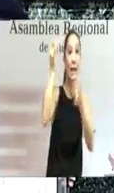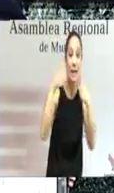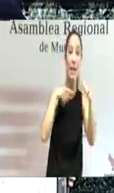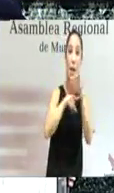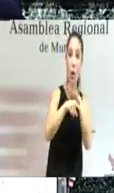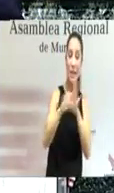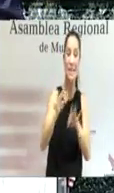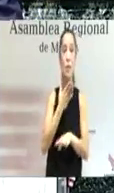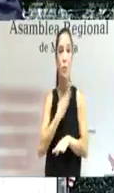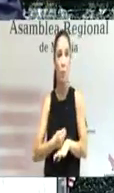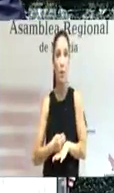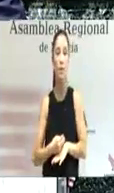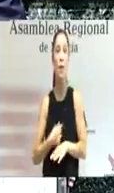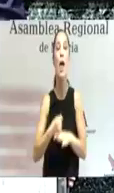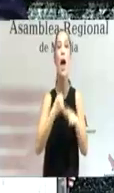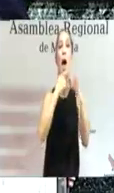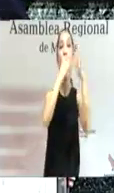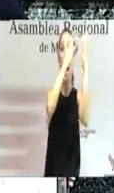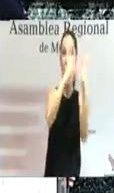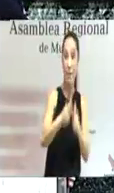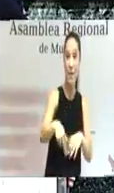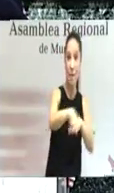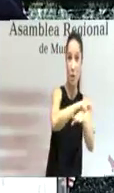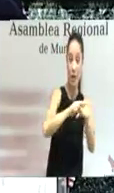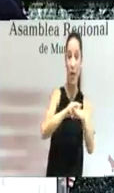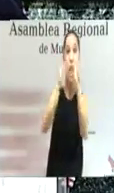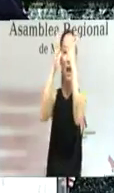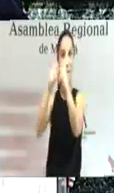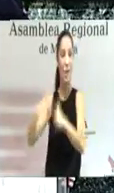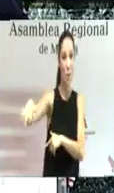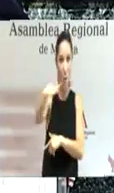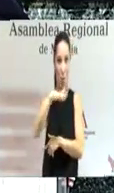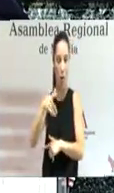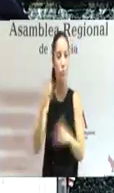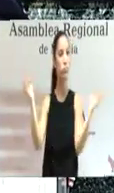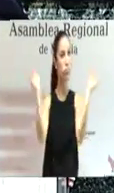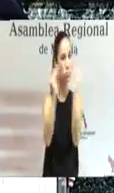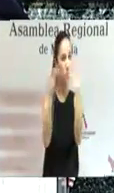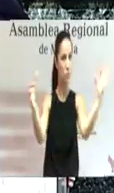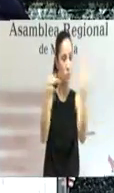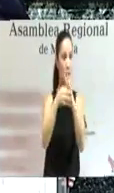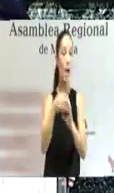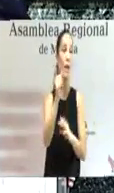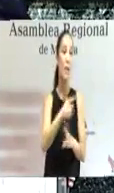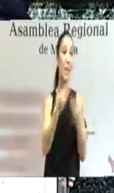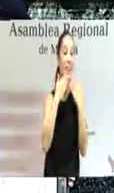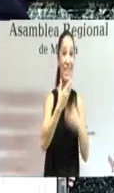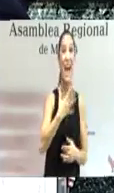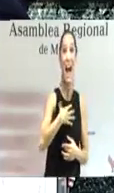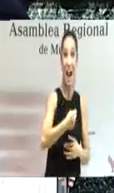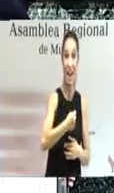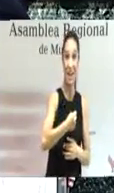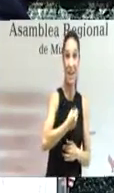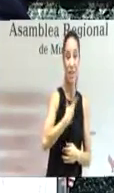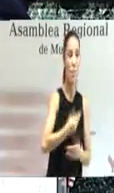entre la administración regional y la local. También aquí mi reconocimiento y agradecimiento al alcalde de Murcia y a su